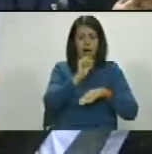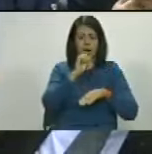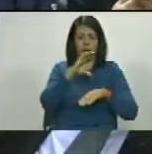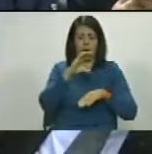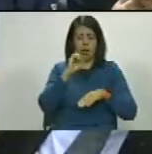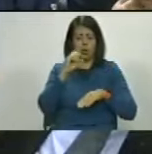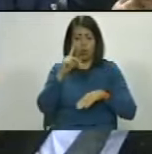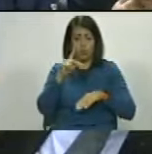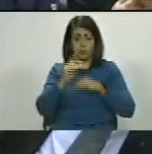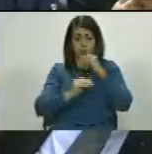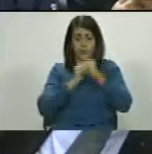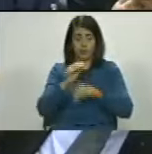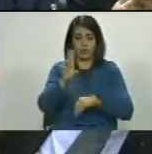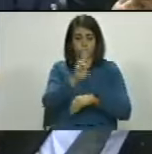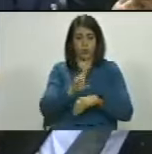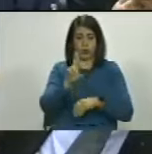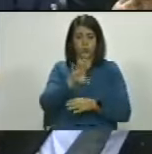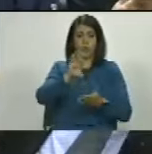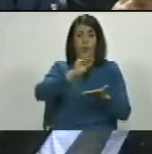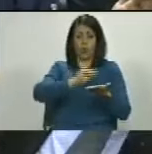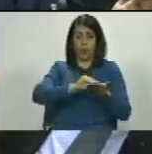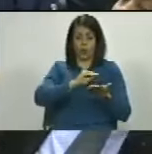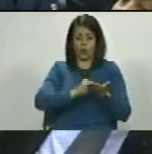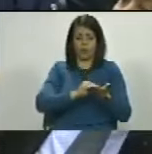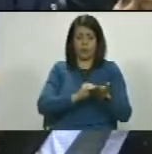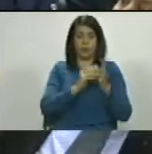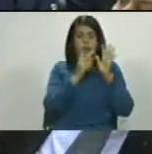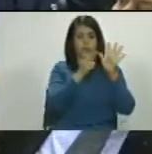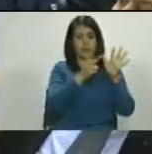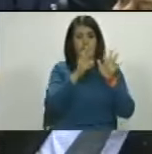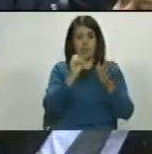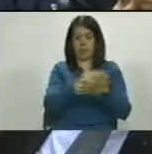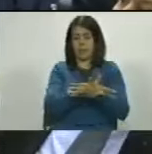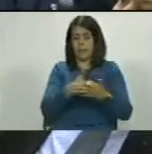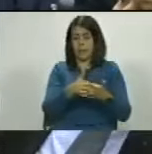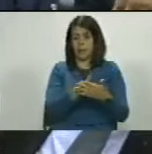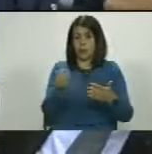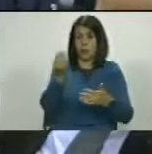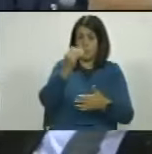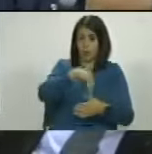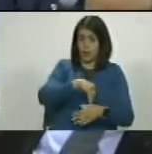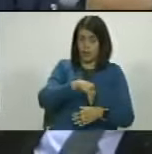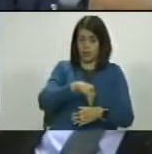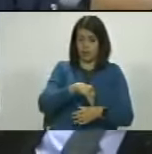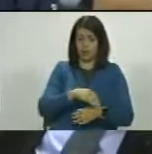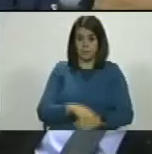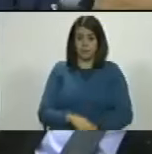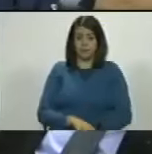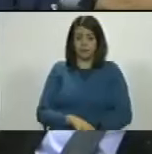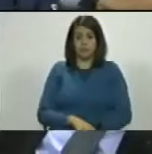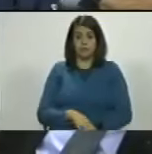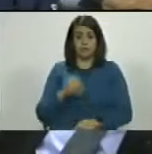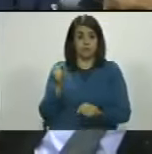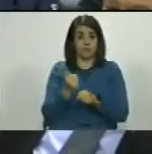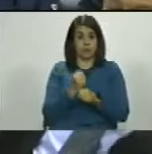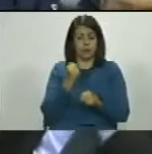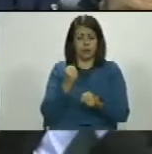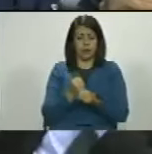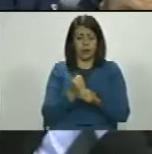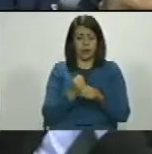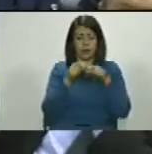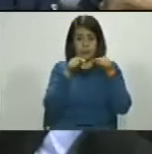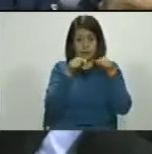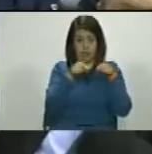acaban de hacer uso nuevamente de 70 millones más para el funcionamiento